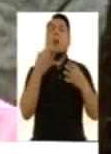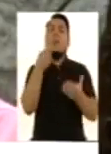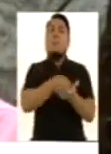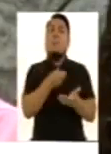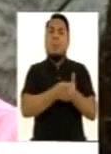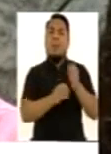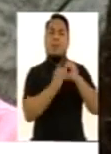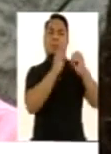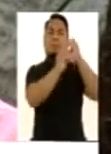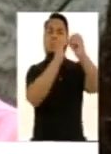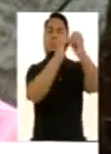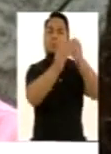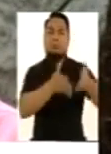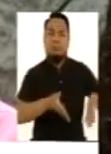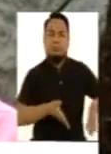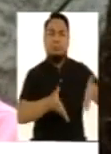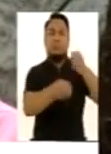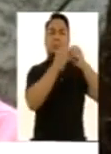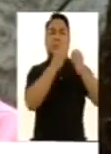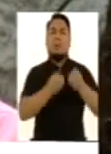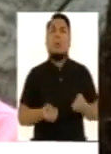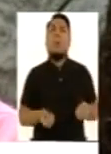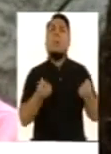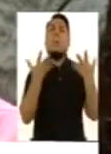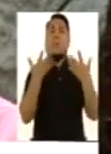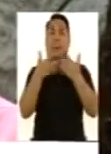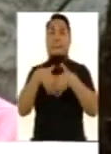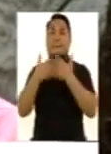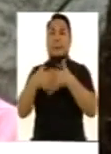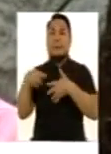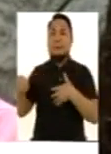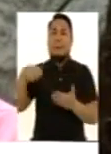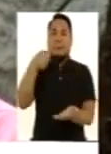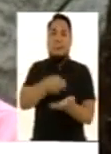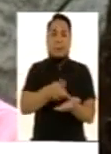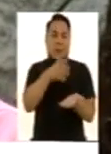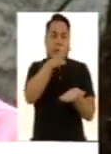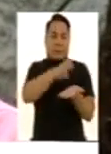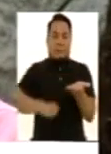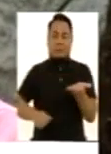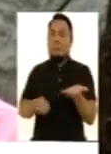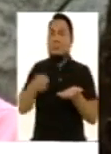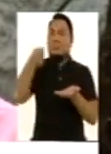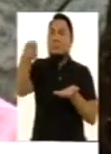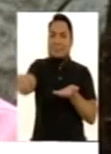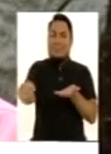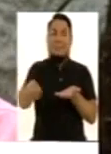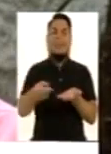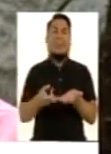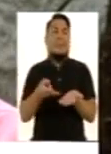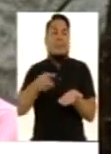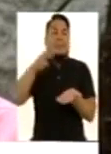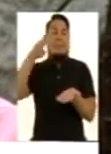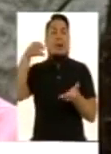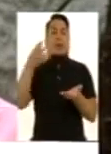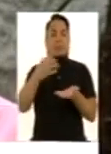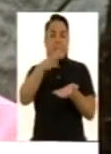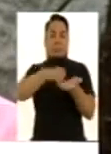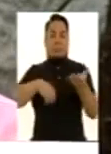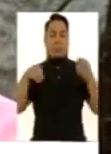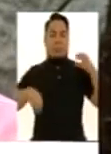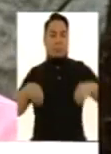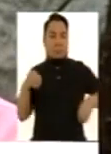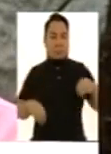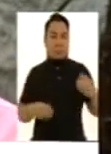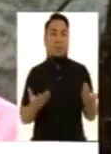y en qué tiempo debe recuperar la empresa su dinero que invirtió, más su ganancia, y